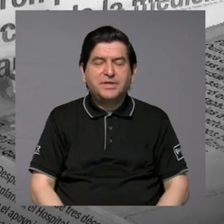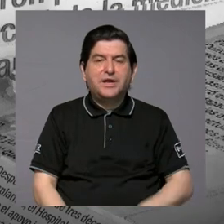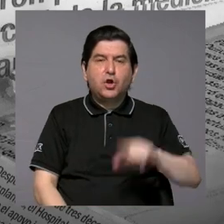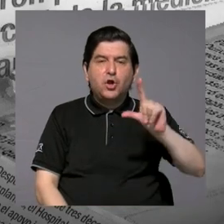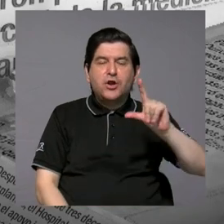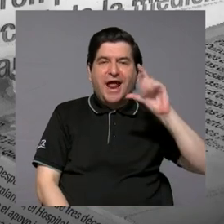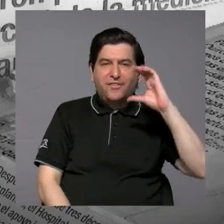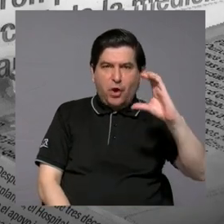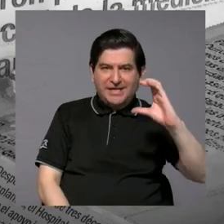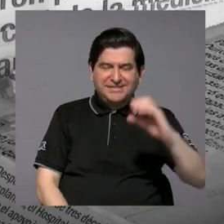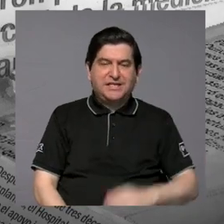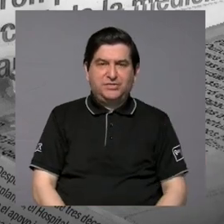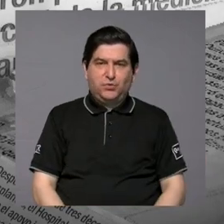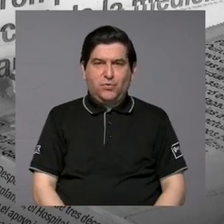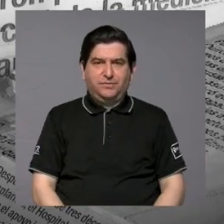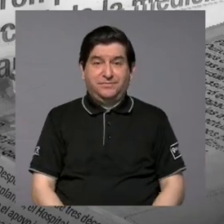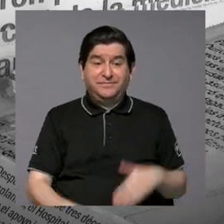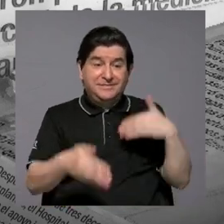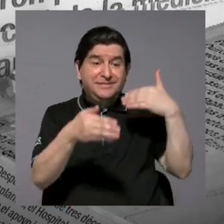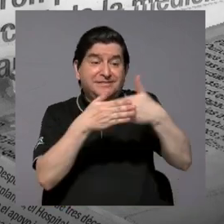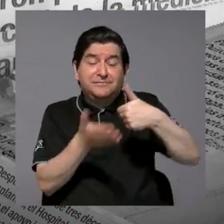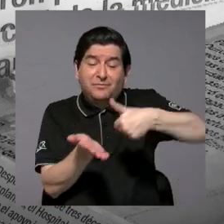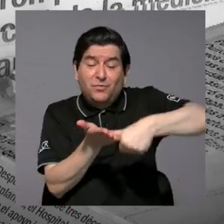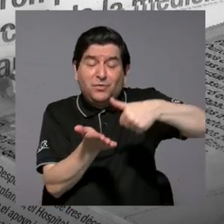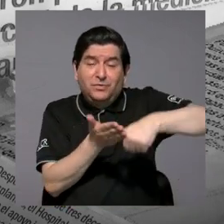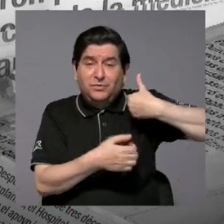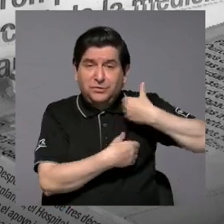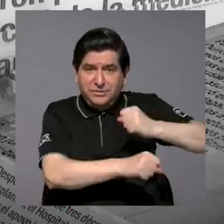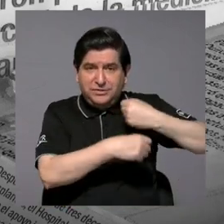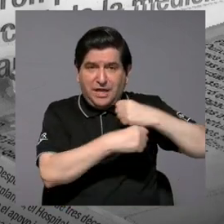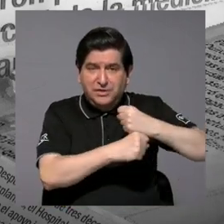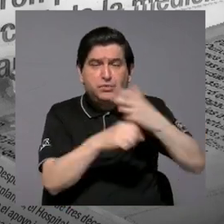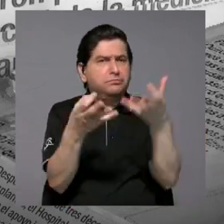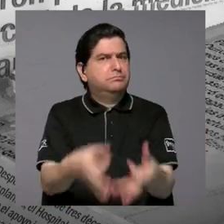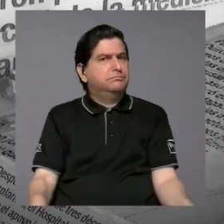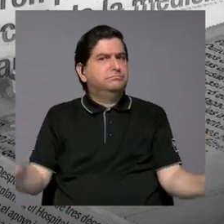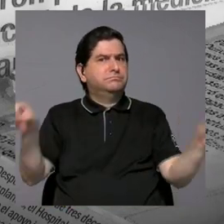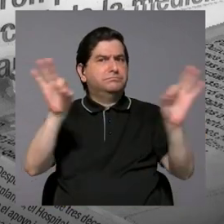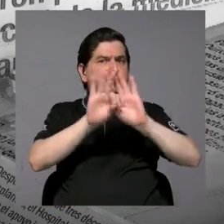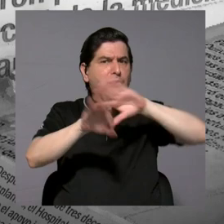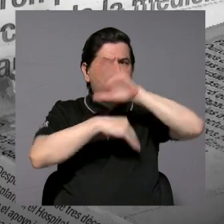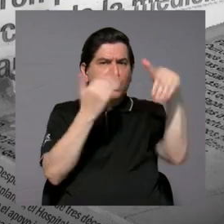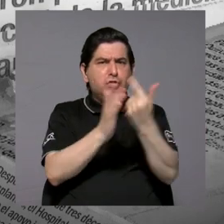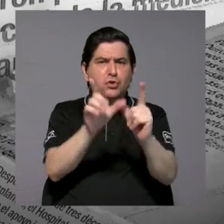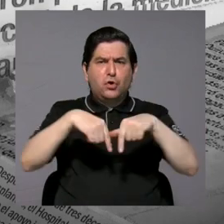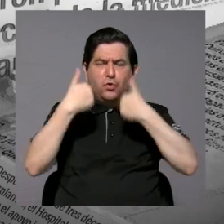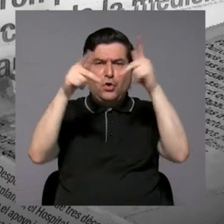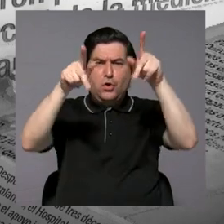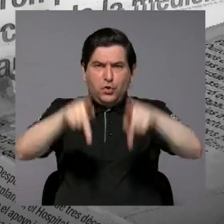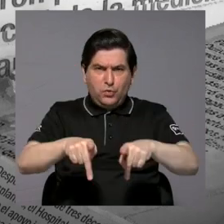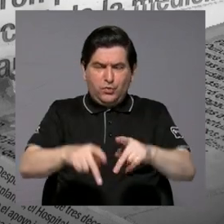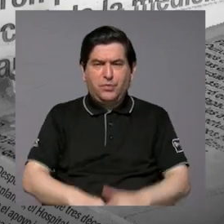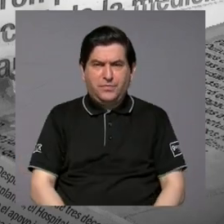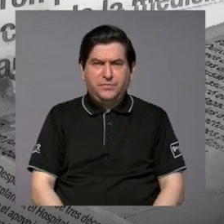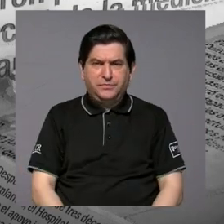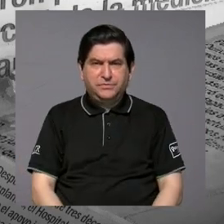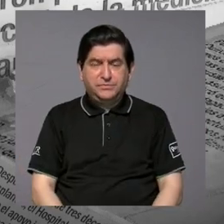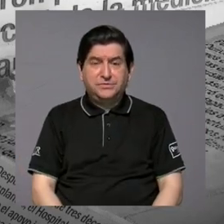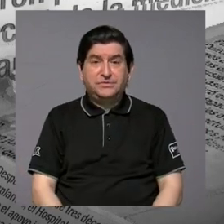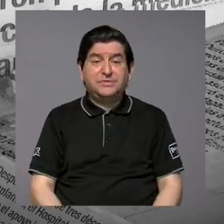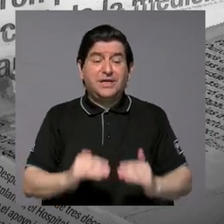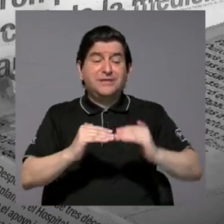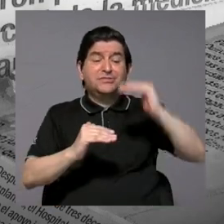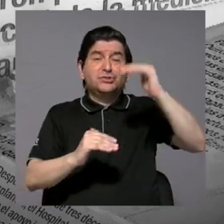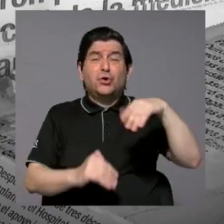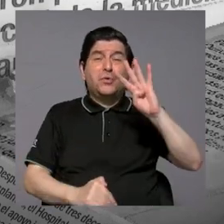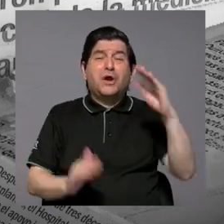Leonardo Castellón, de que vienen las elecciones municipales, y es muy importante que todo ese grupo de gente, porque son más